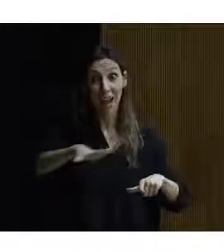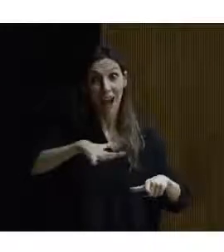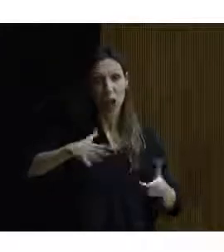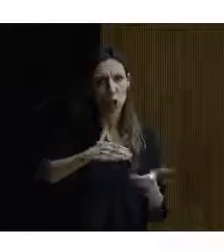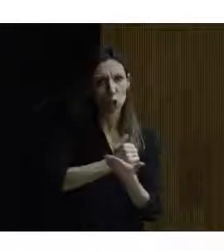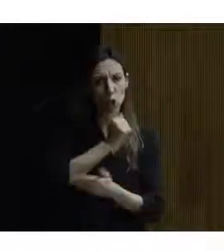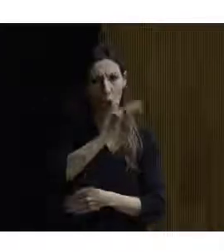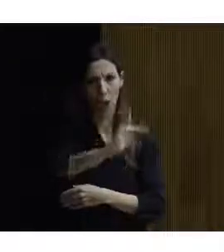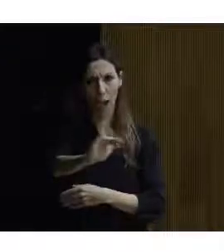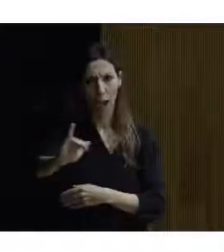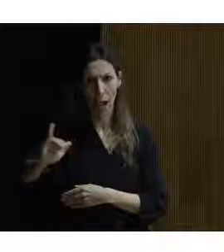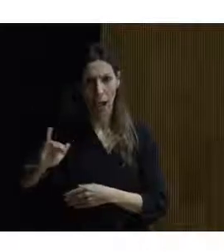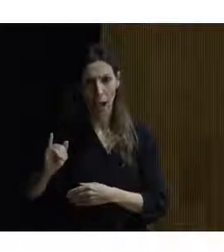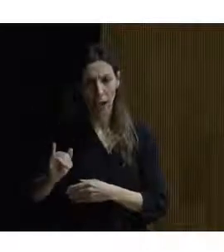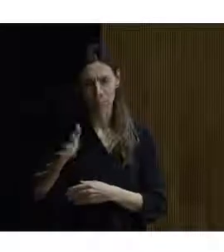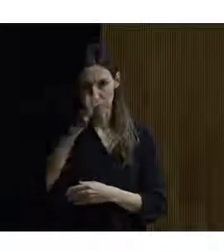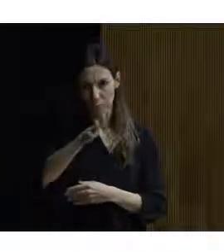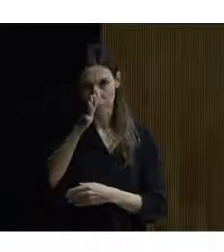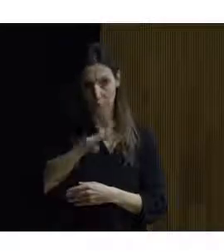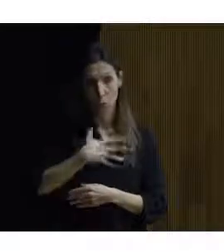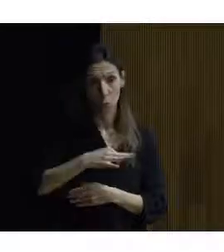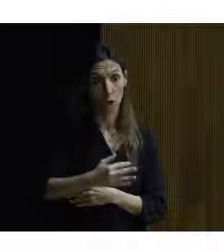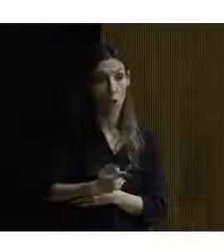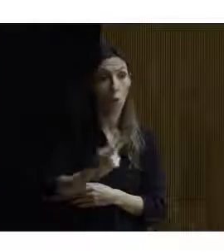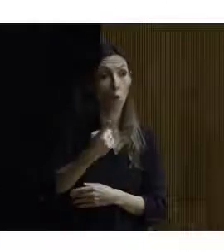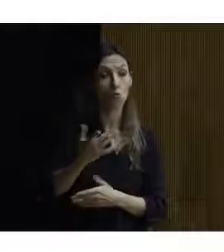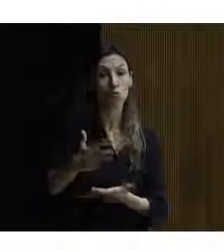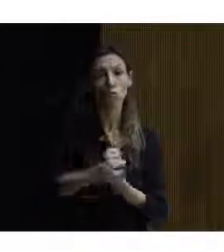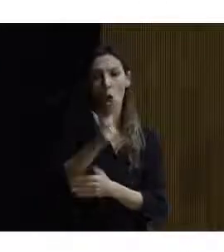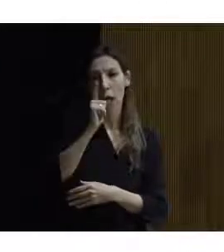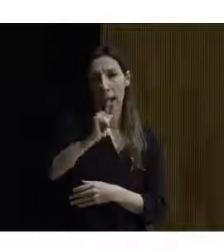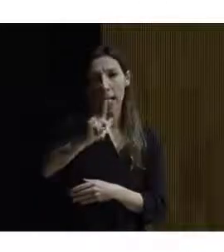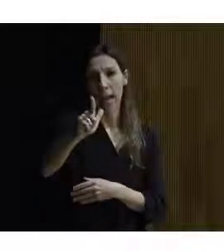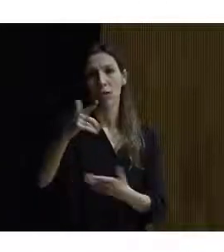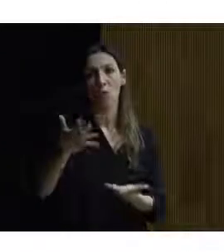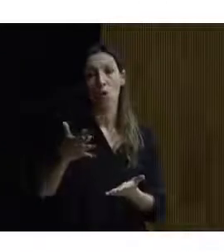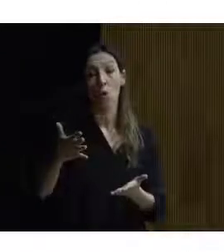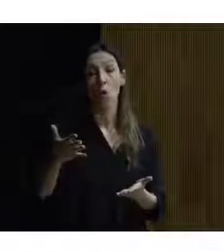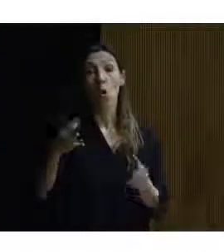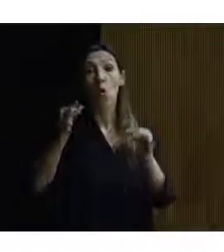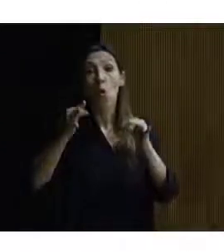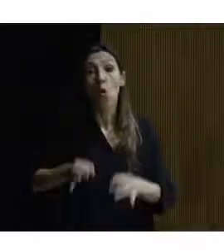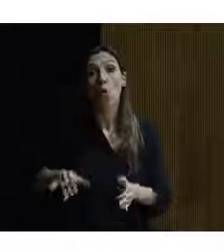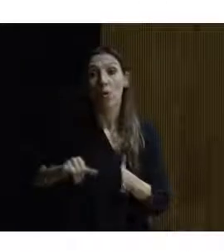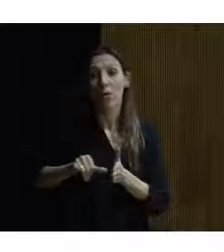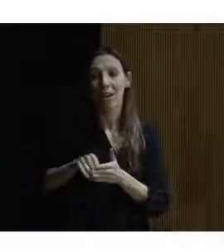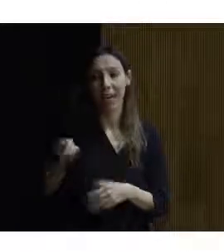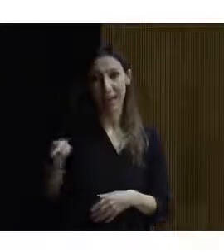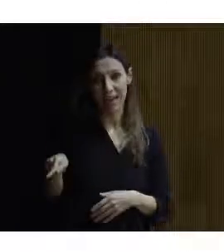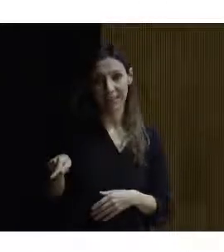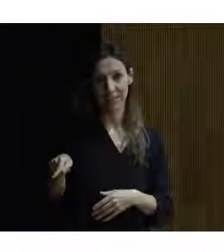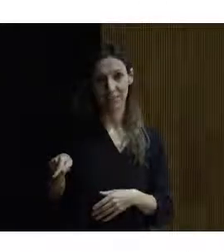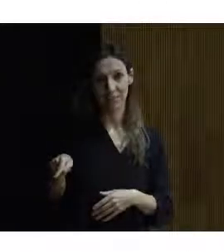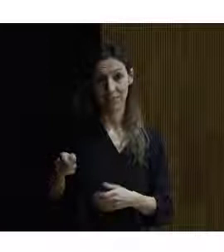que debe haber alguno pero todos están muy lejos o sea que y el que tengo justo al lado es este de aquí vale